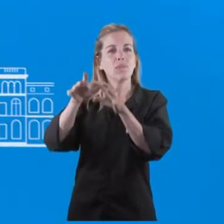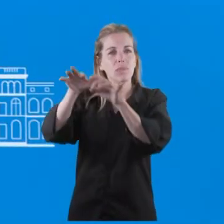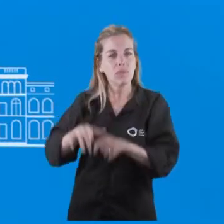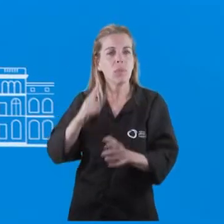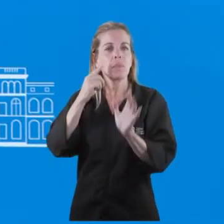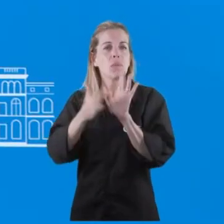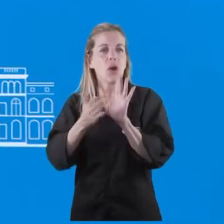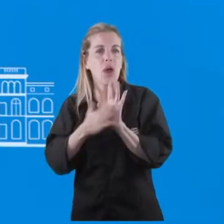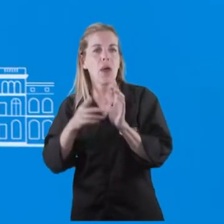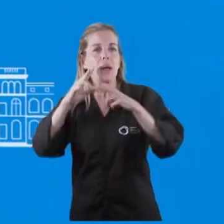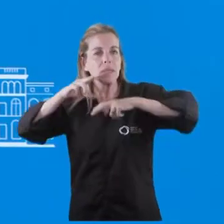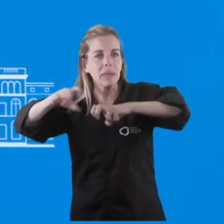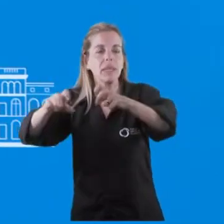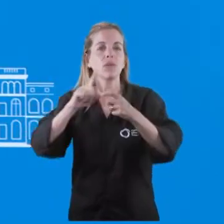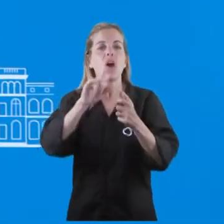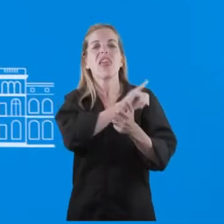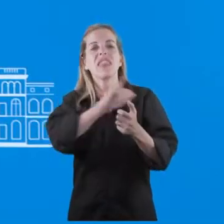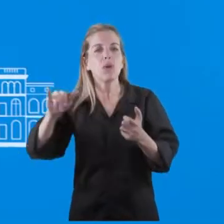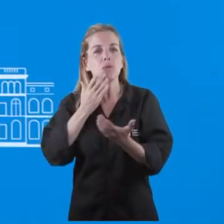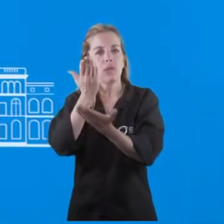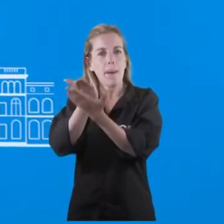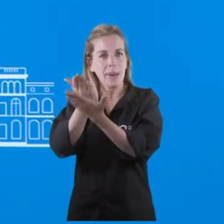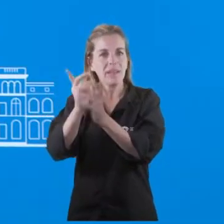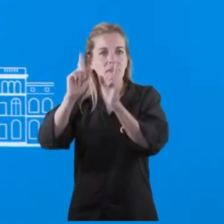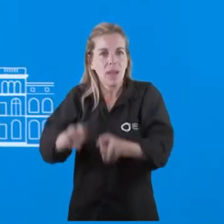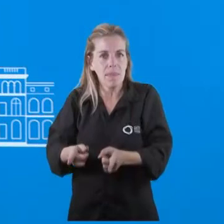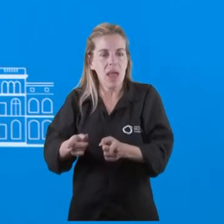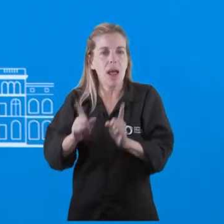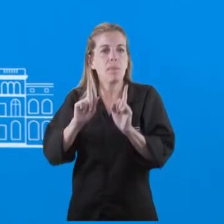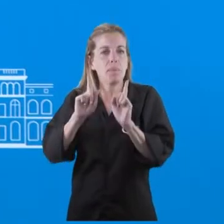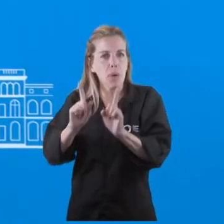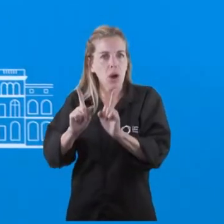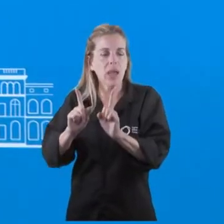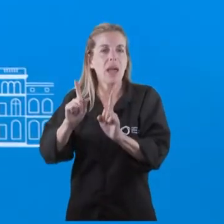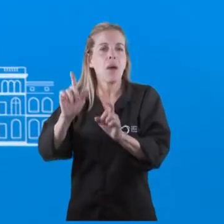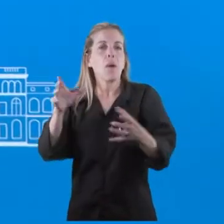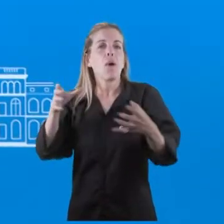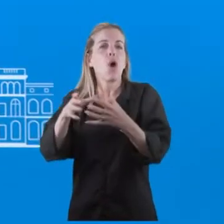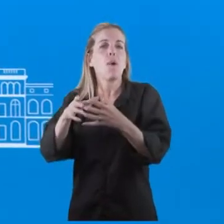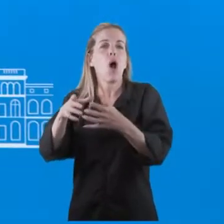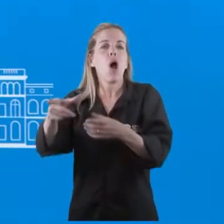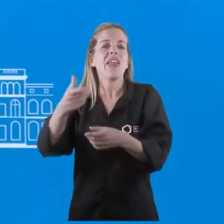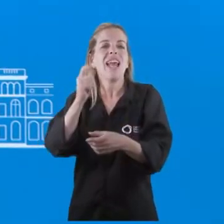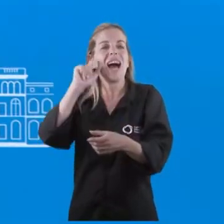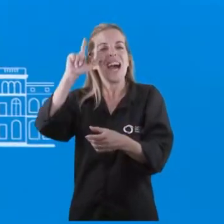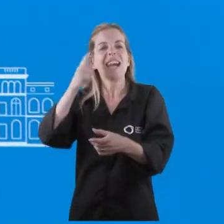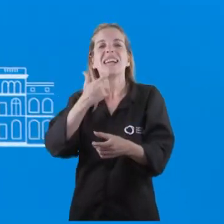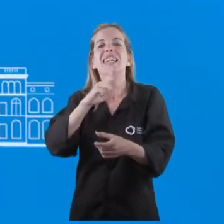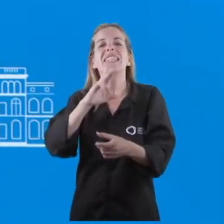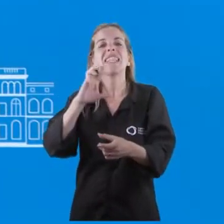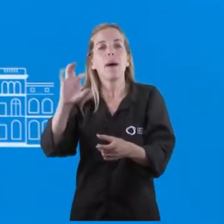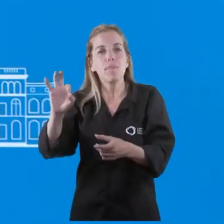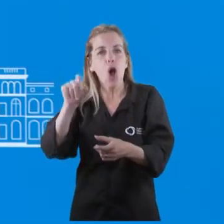evidencias, pruebas, una denuncia con respecto a lo que después los medios dieron en llamar la gestapo del macrismo, de la gobernadora en ese momento,